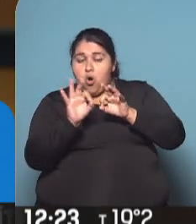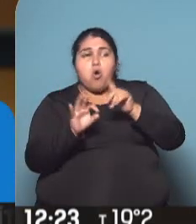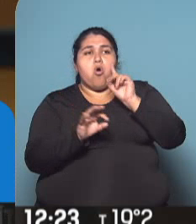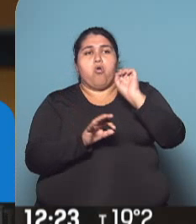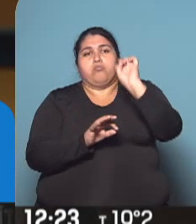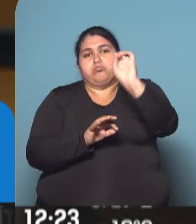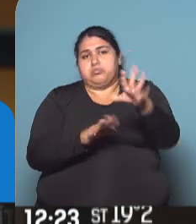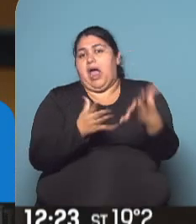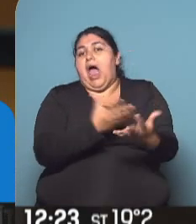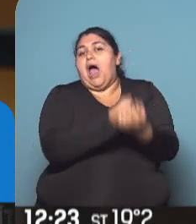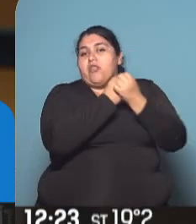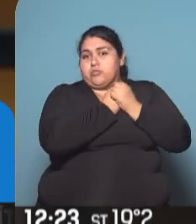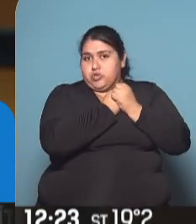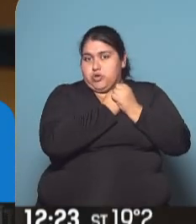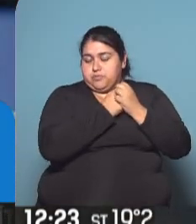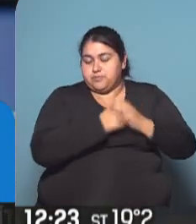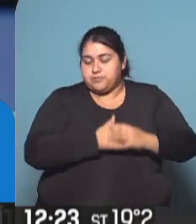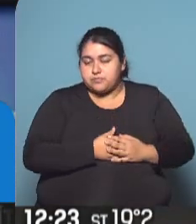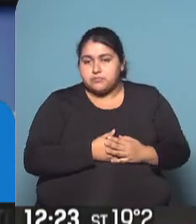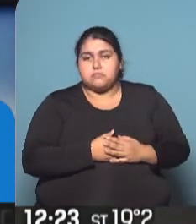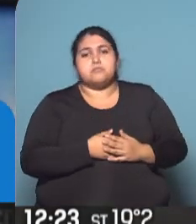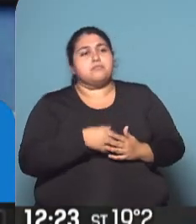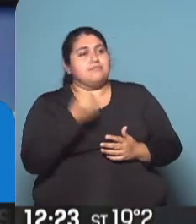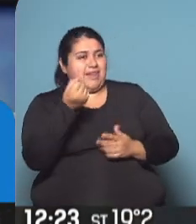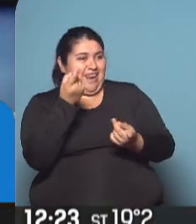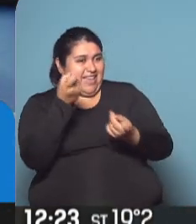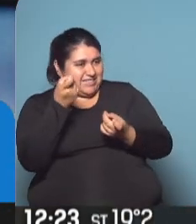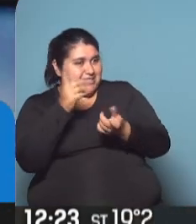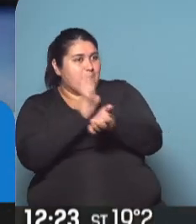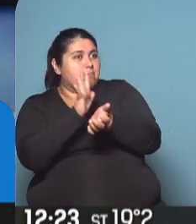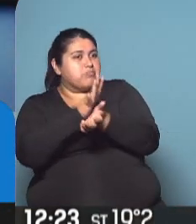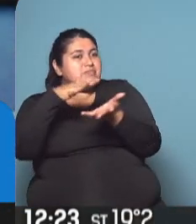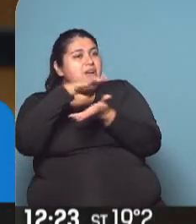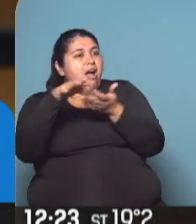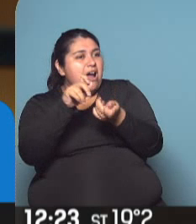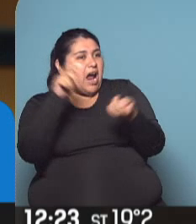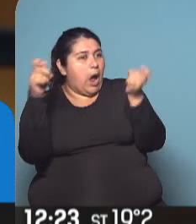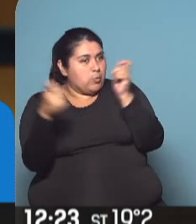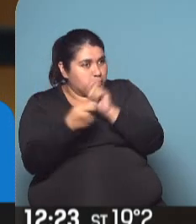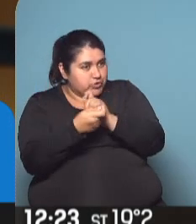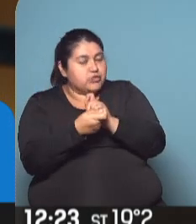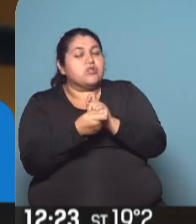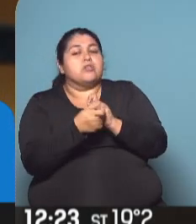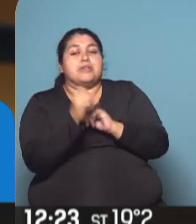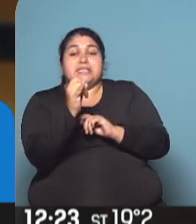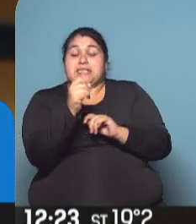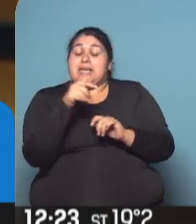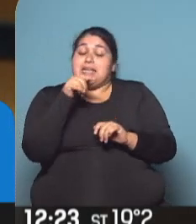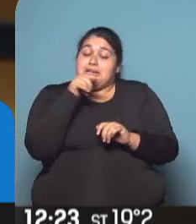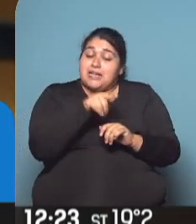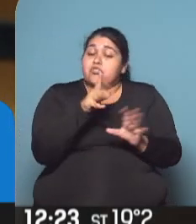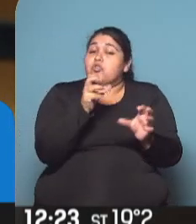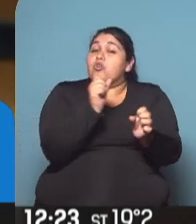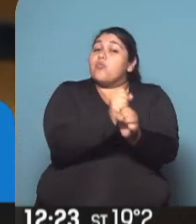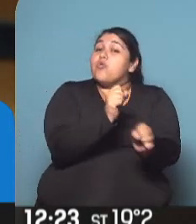adopción. Para esa vuelta tiene que haber todo un cambio en ese seno familiar, ¿no? Exactamente. Es fundamental trabajar